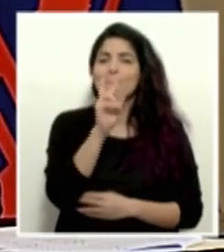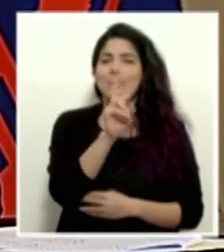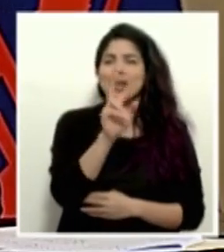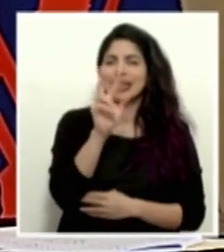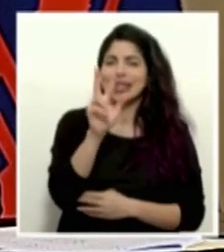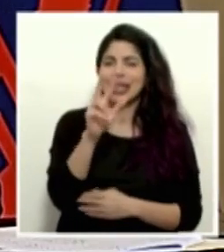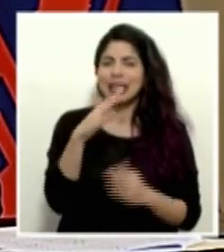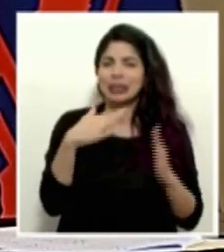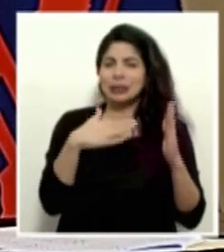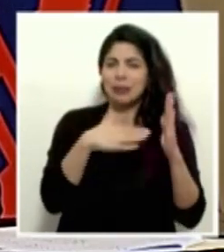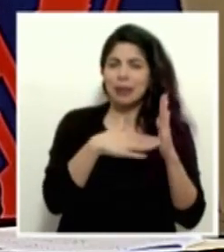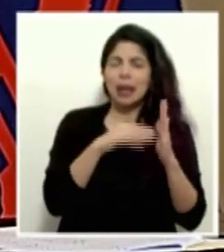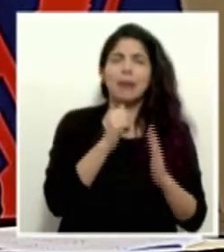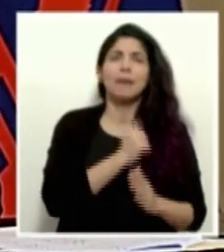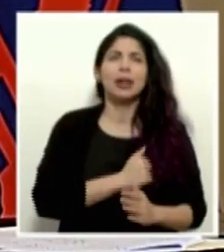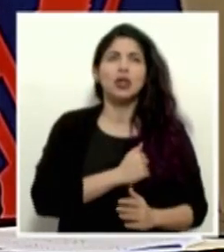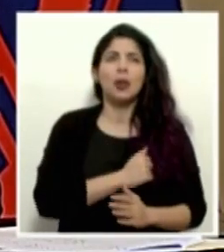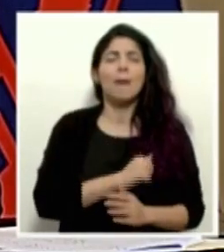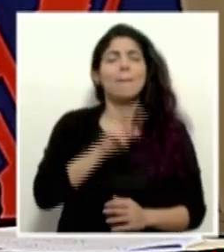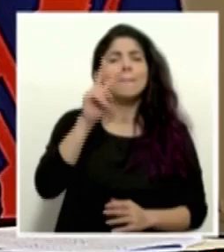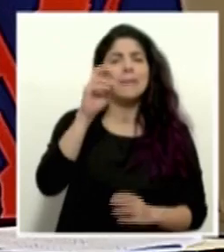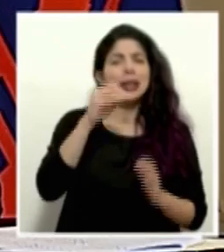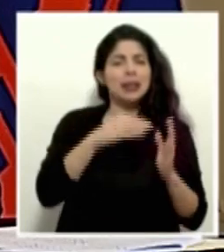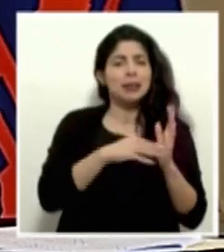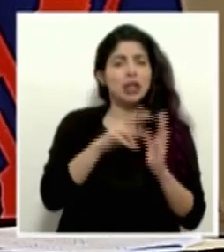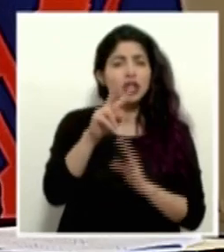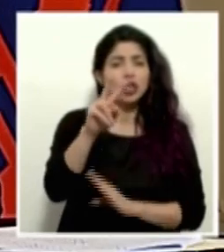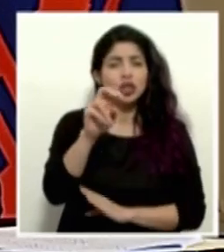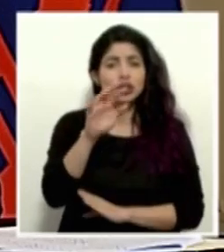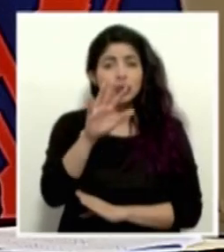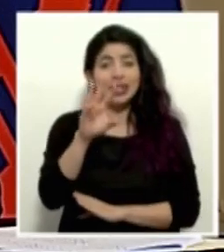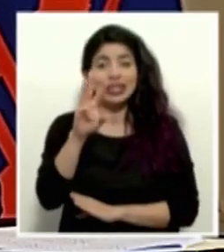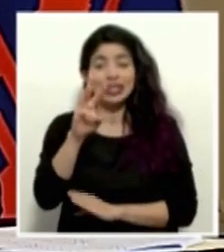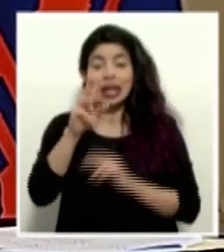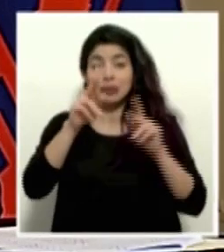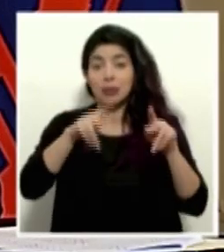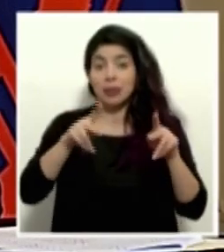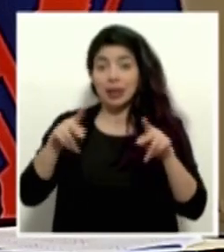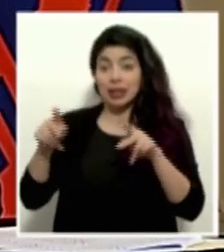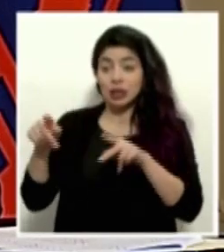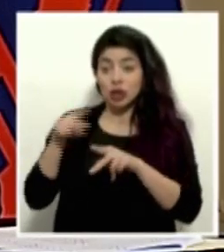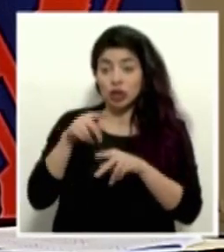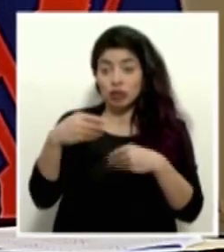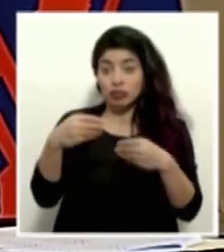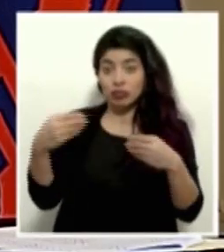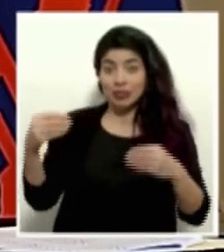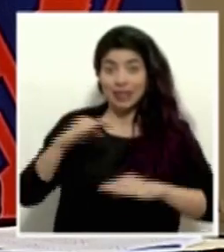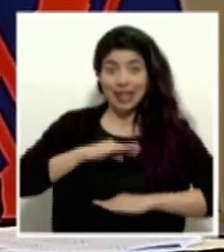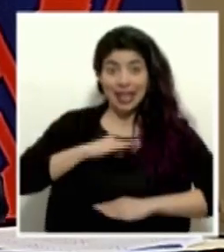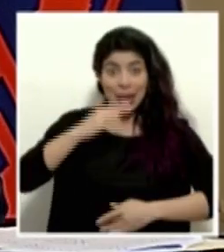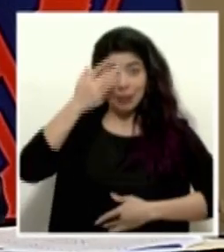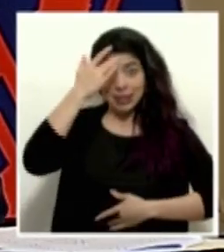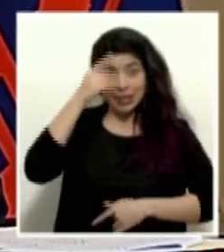.256 personas que han sido incapacitadas,